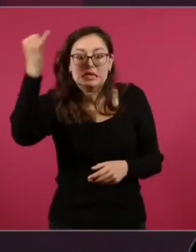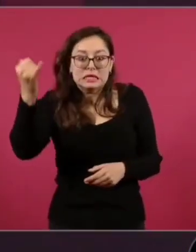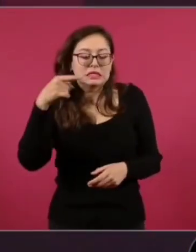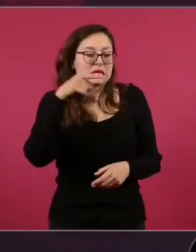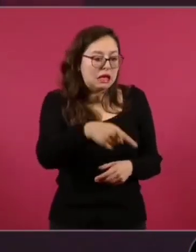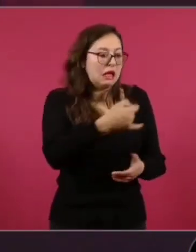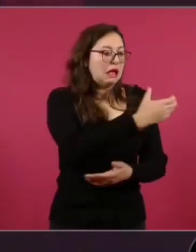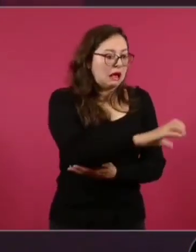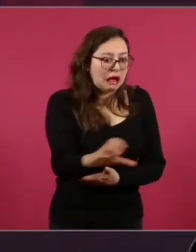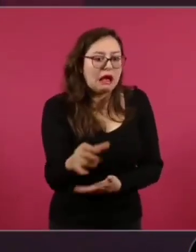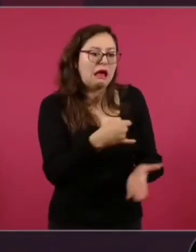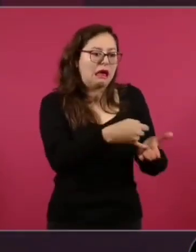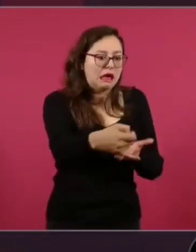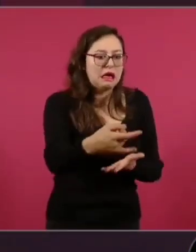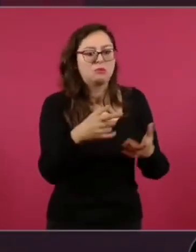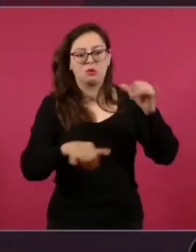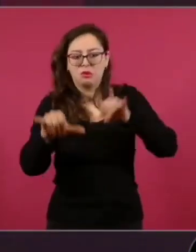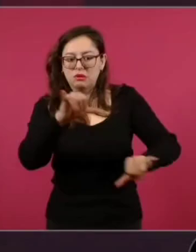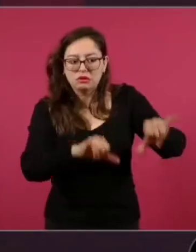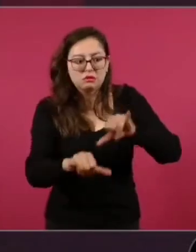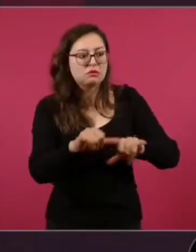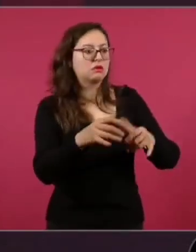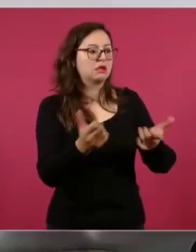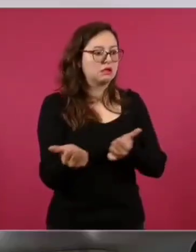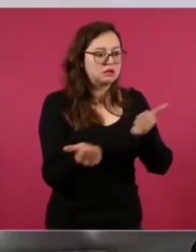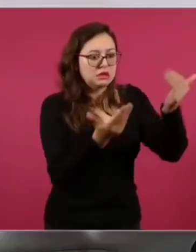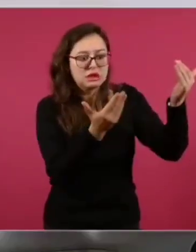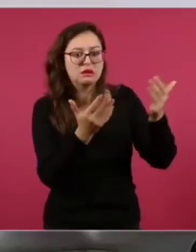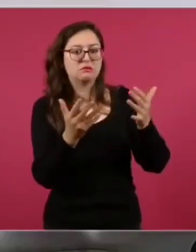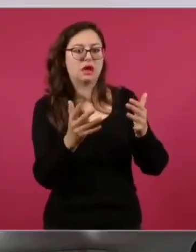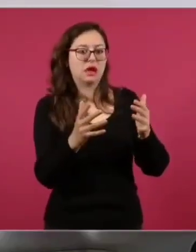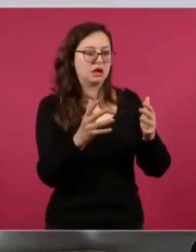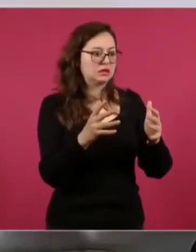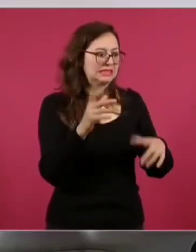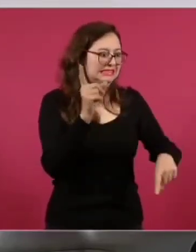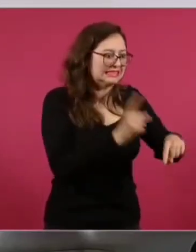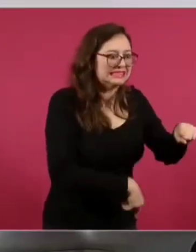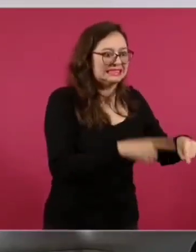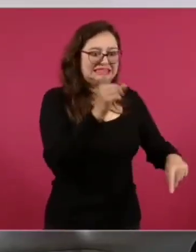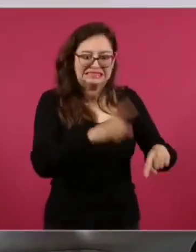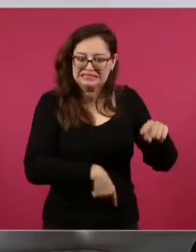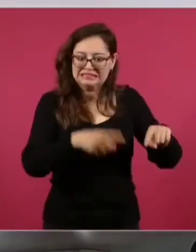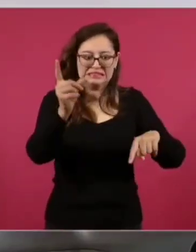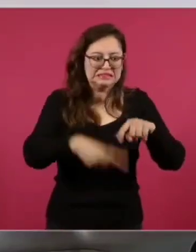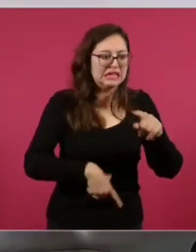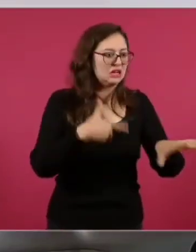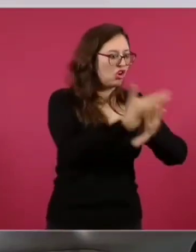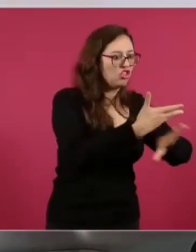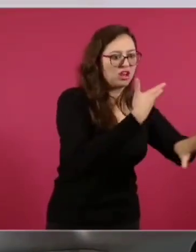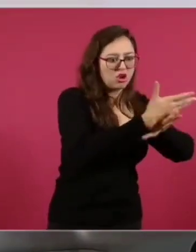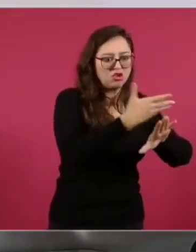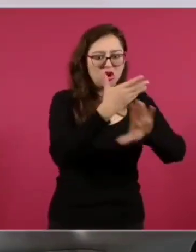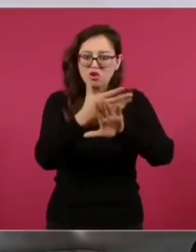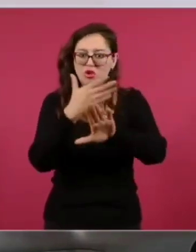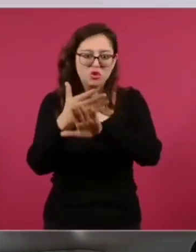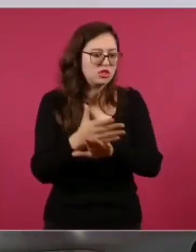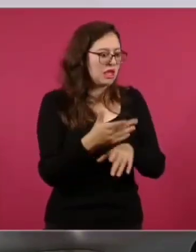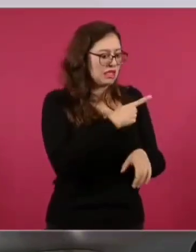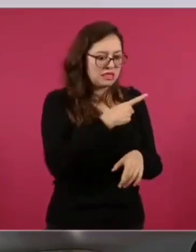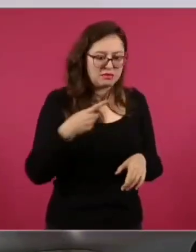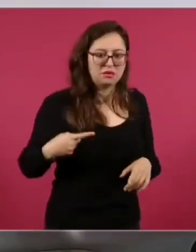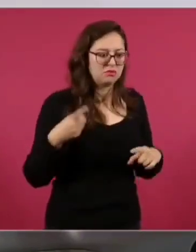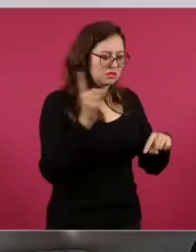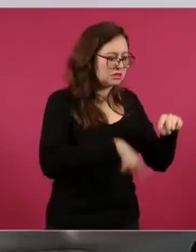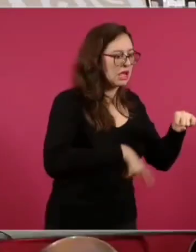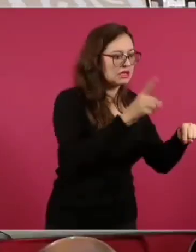siembren los plantillos de marihuana, que se tengan laboratorios para hacer los químicos, que tenemos que seguir